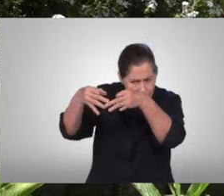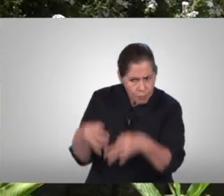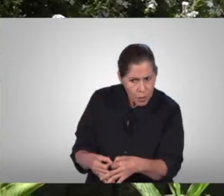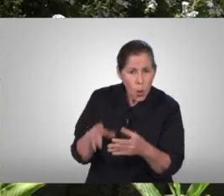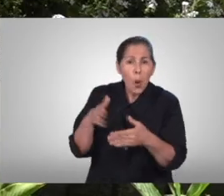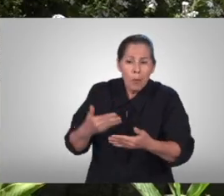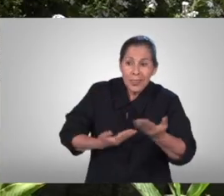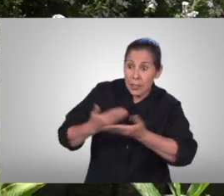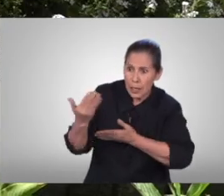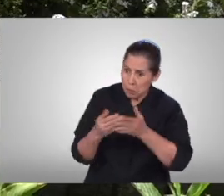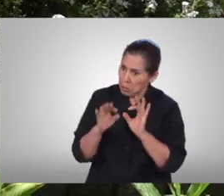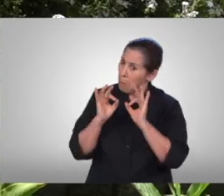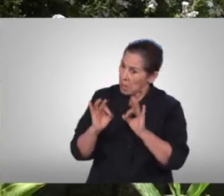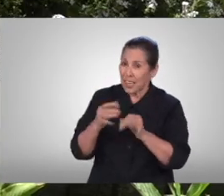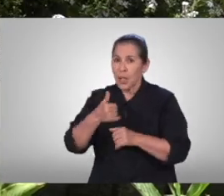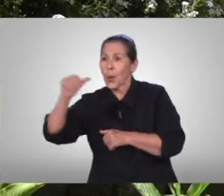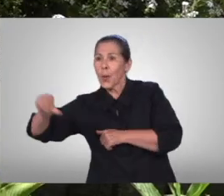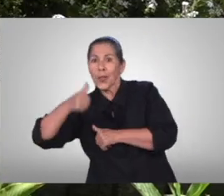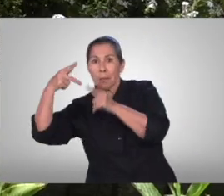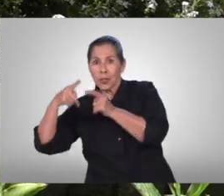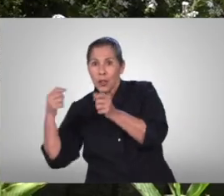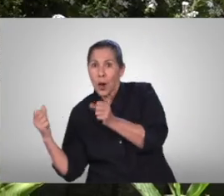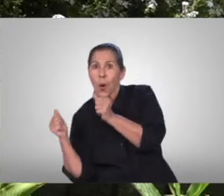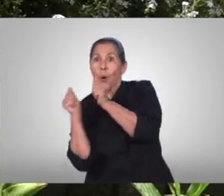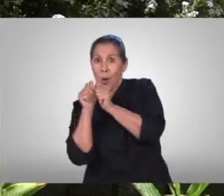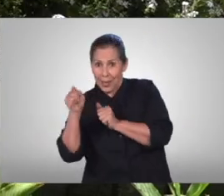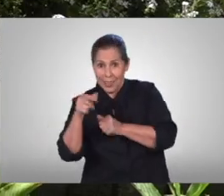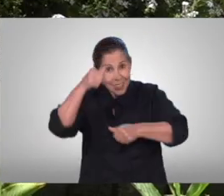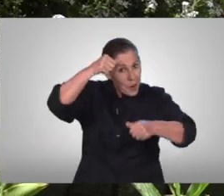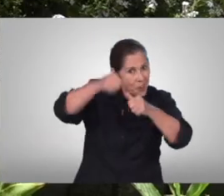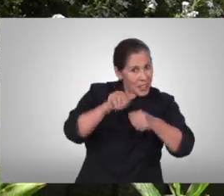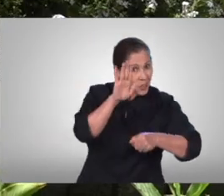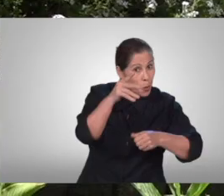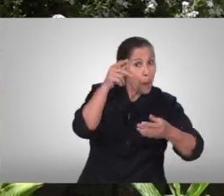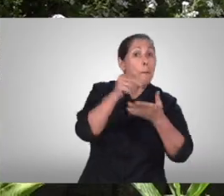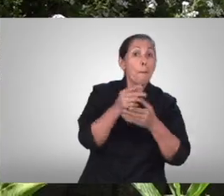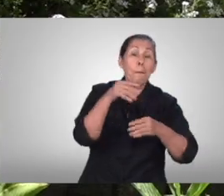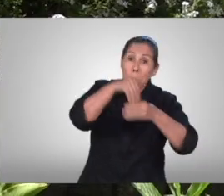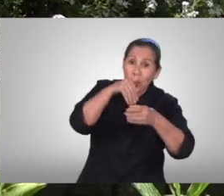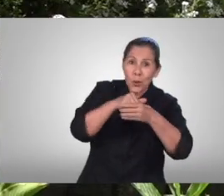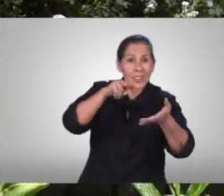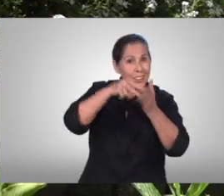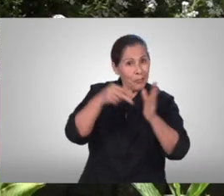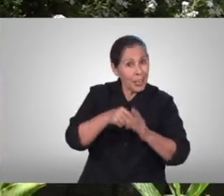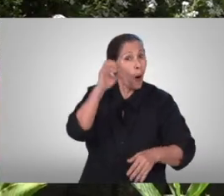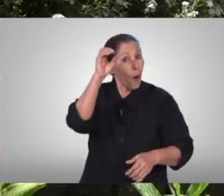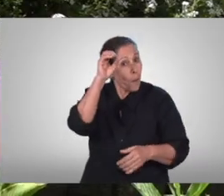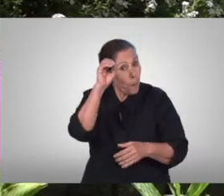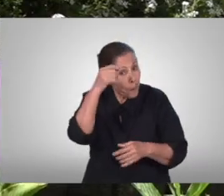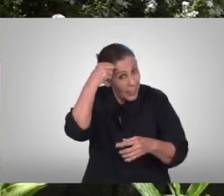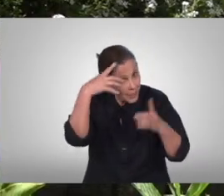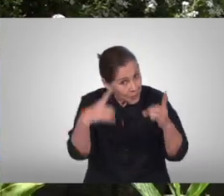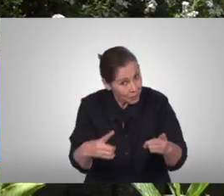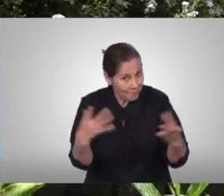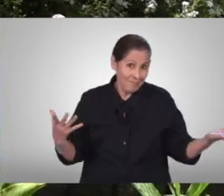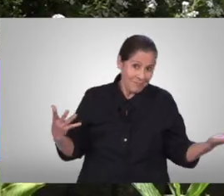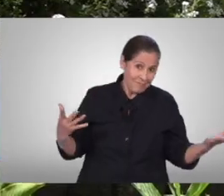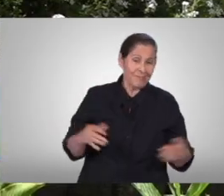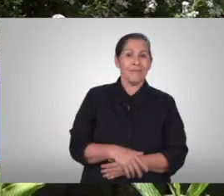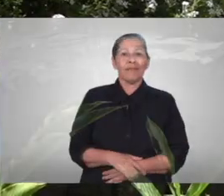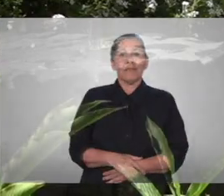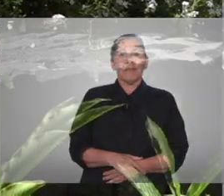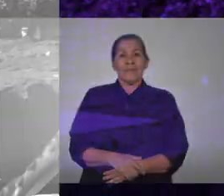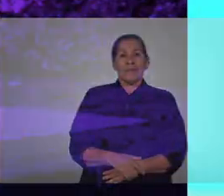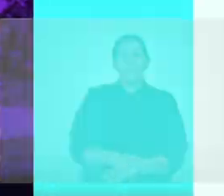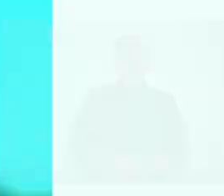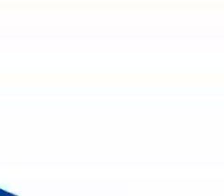trayectoria estudiantil su vocación de servicio y el equipo que lo acompaña en su proyecto y recuerda tu voto es